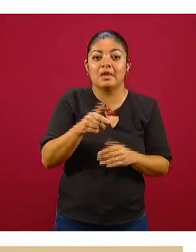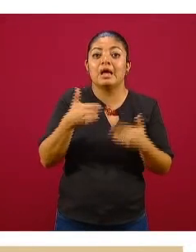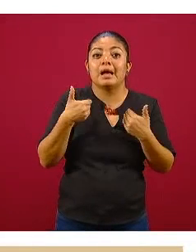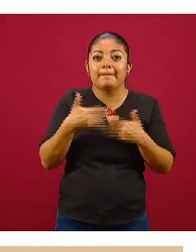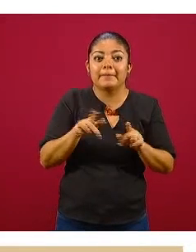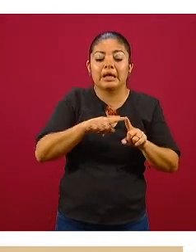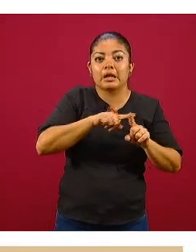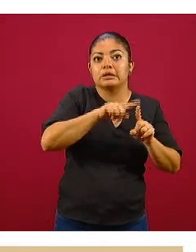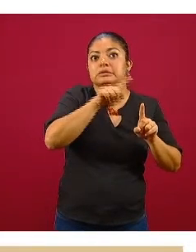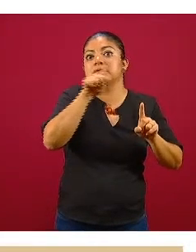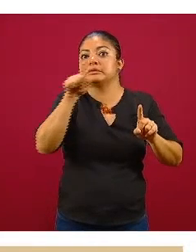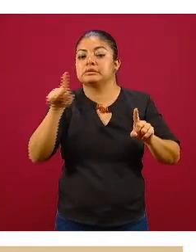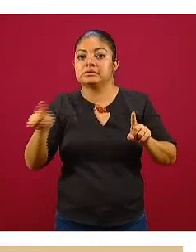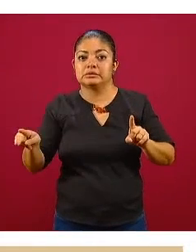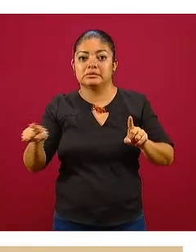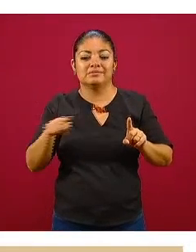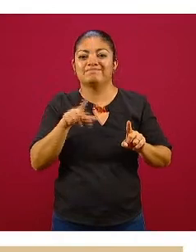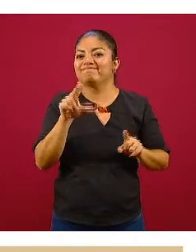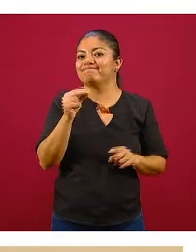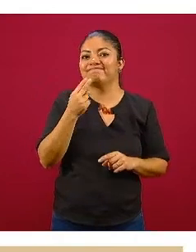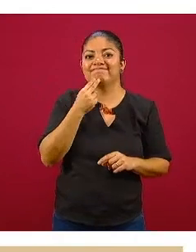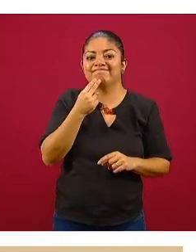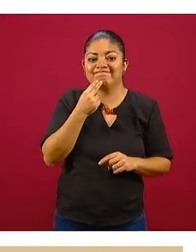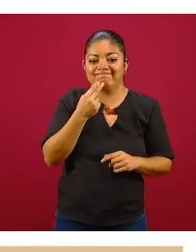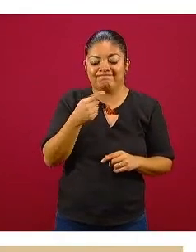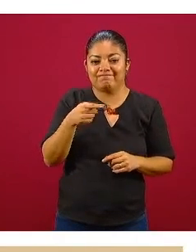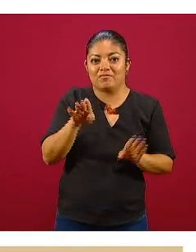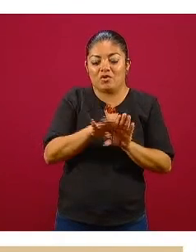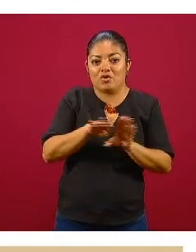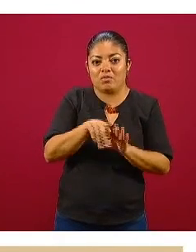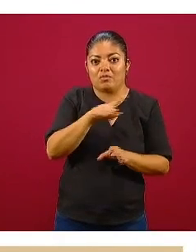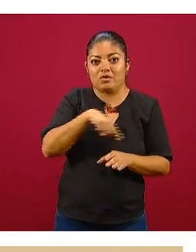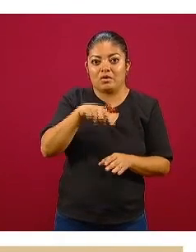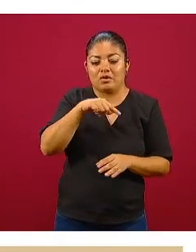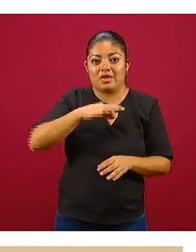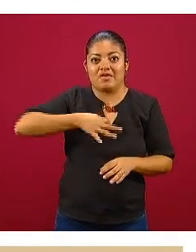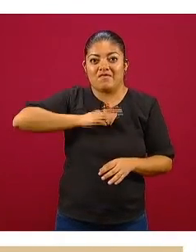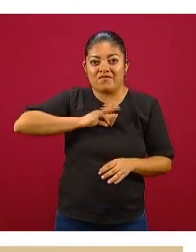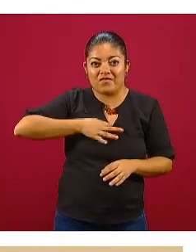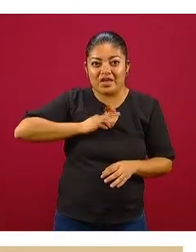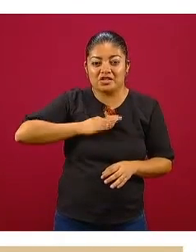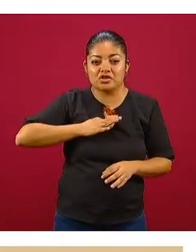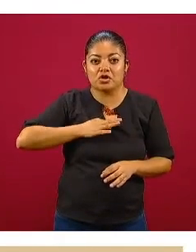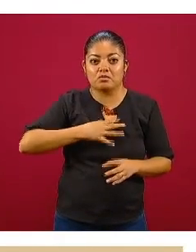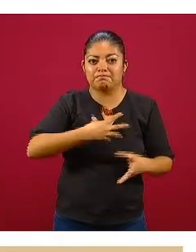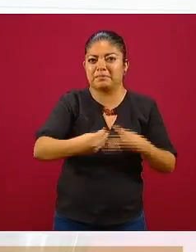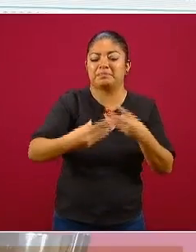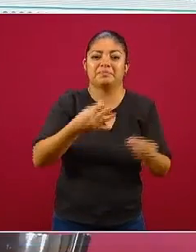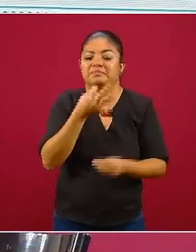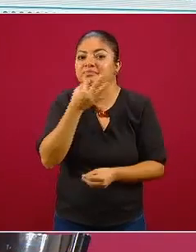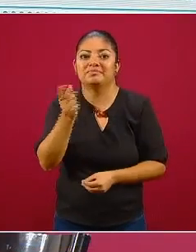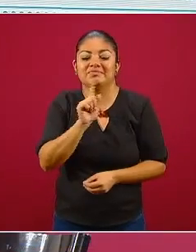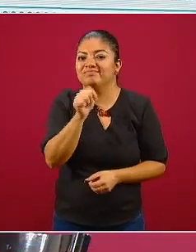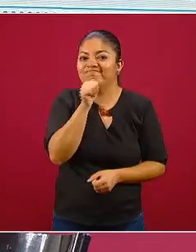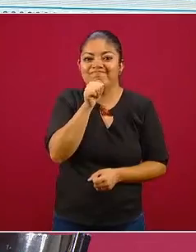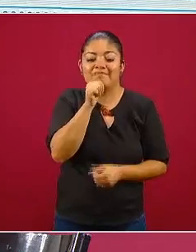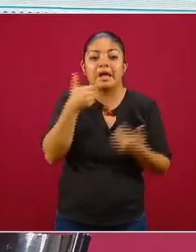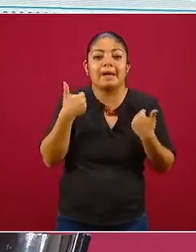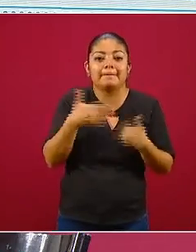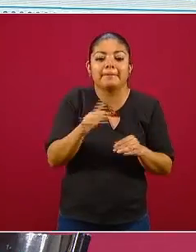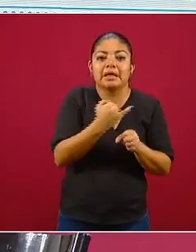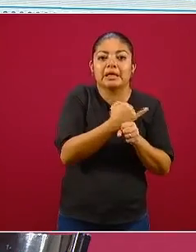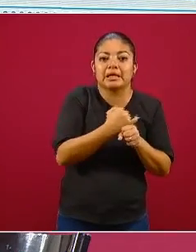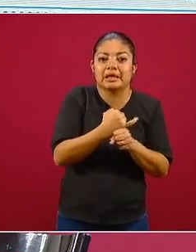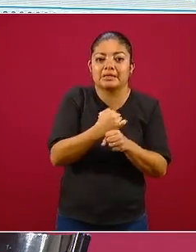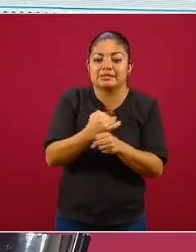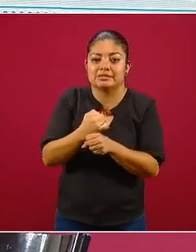epidémica lo cual no es usual en el comportamiento de una enfermedad infecciosa de rápida propagación y como estos son